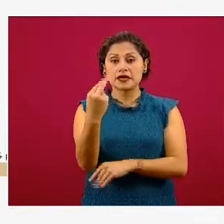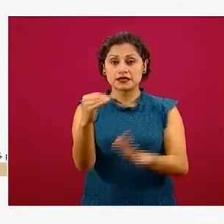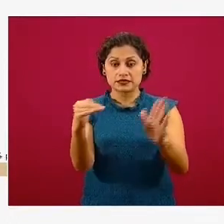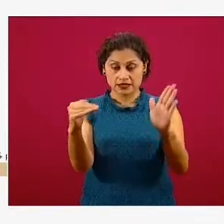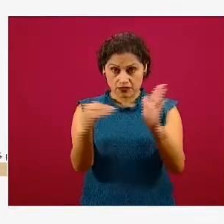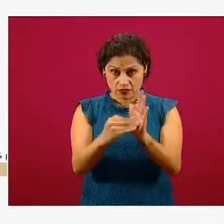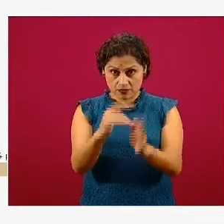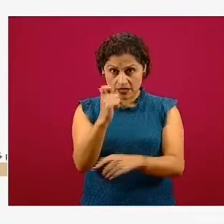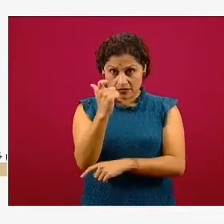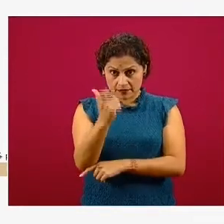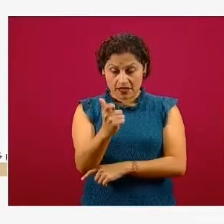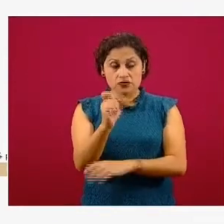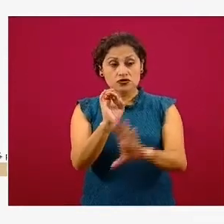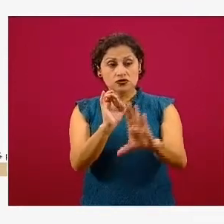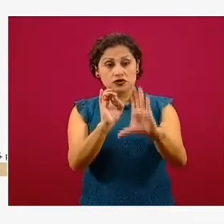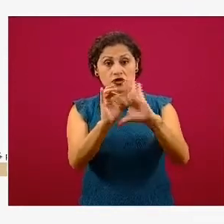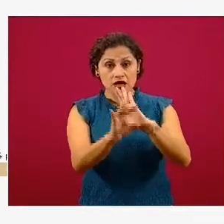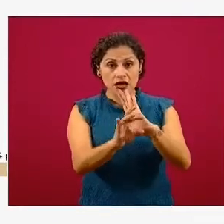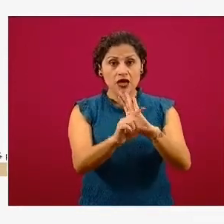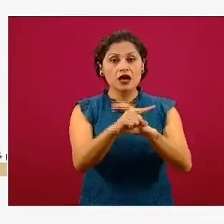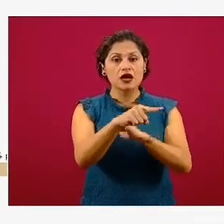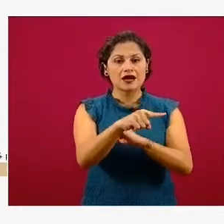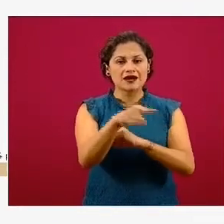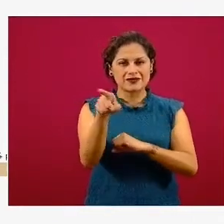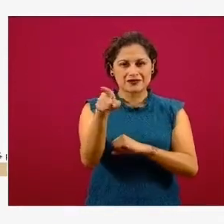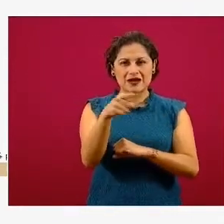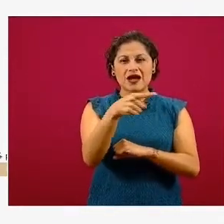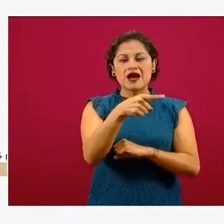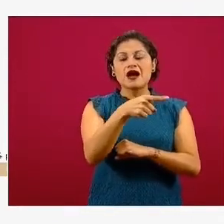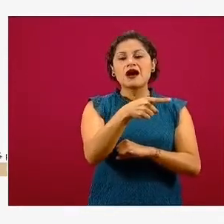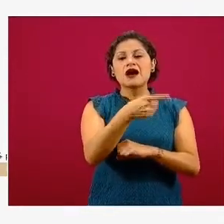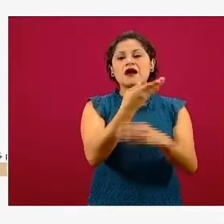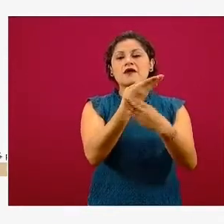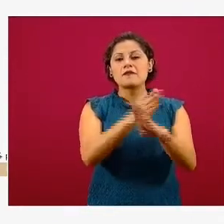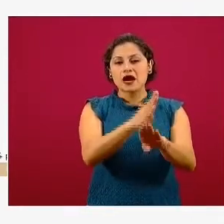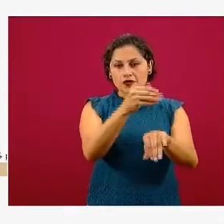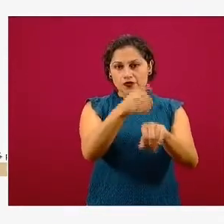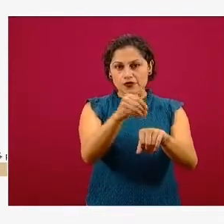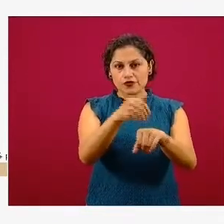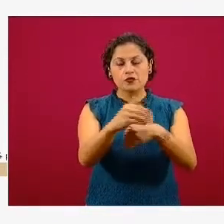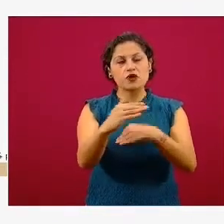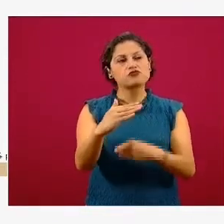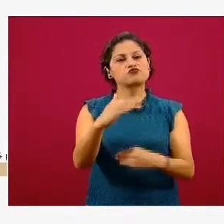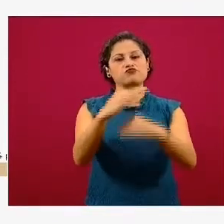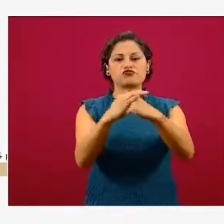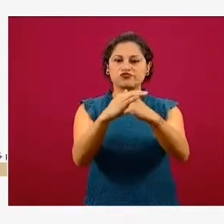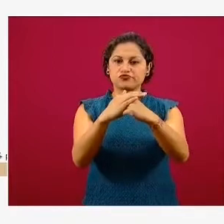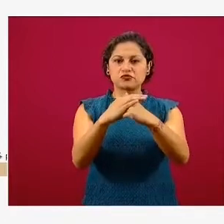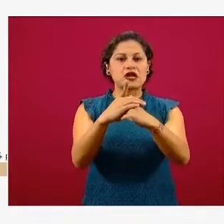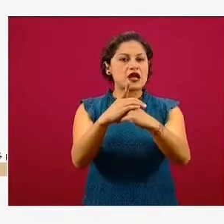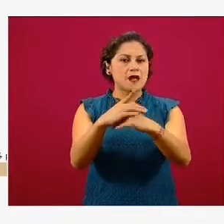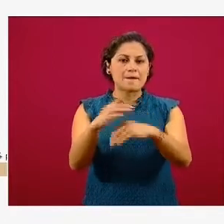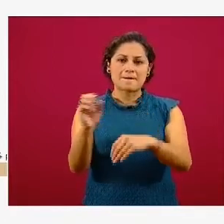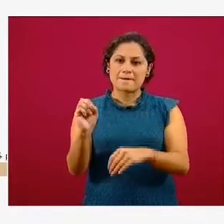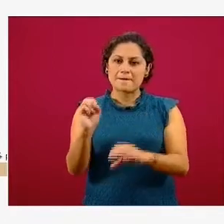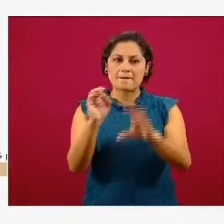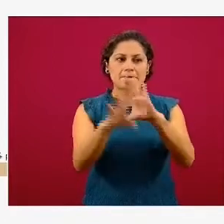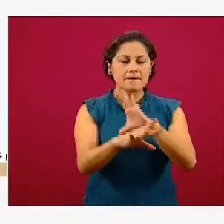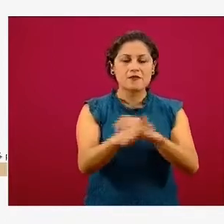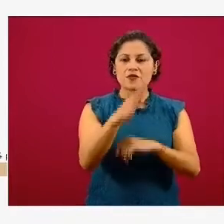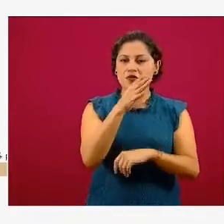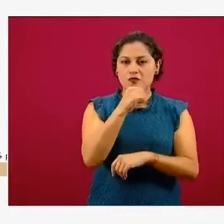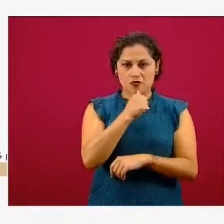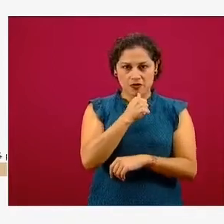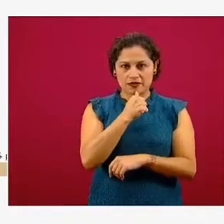se querían depositar excedían el límite de abonos permitidos en un mes que tenían esas cuentas. Esto sucede porque